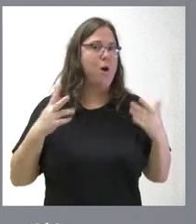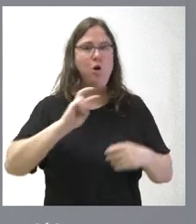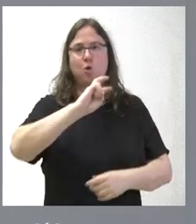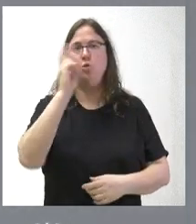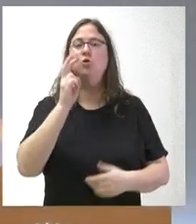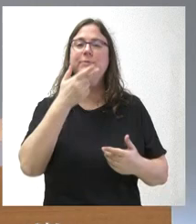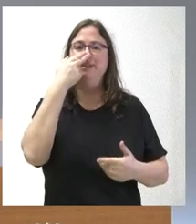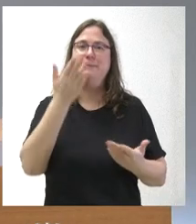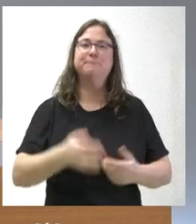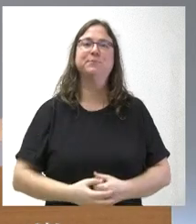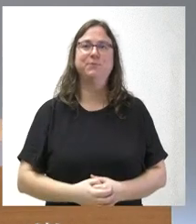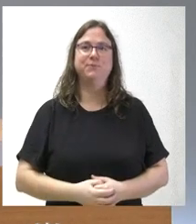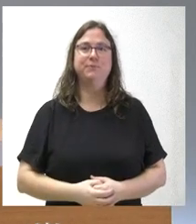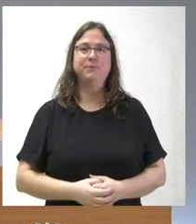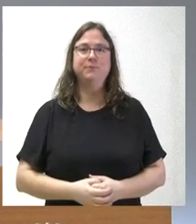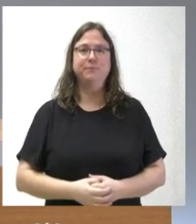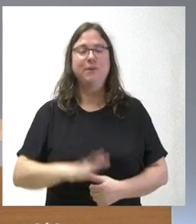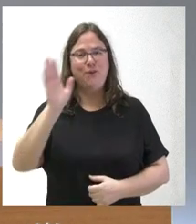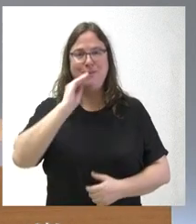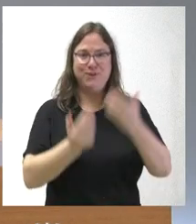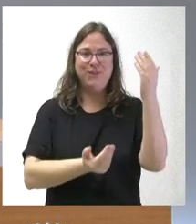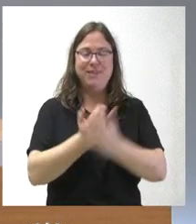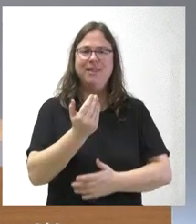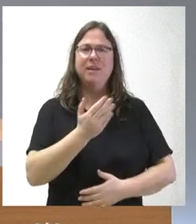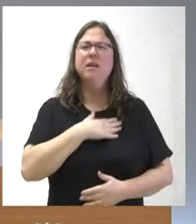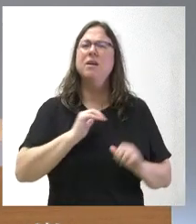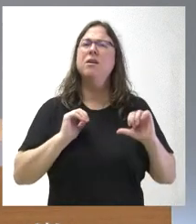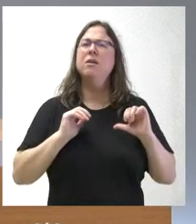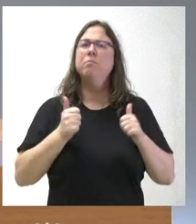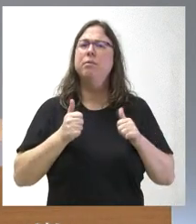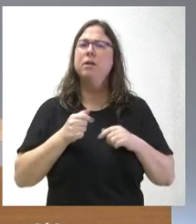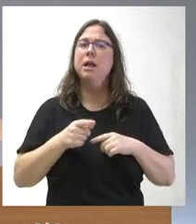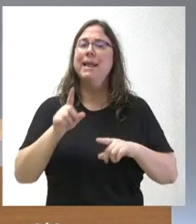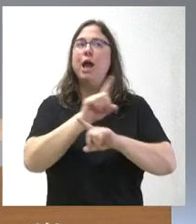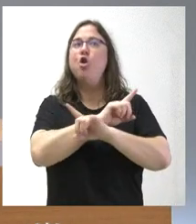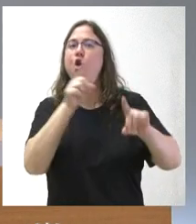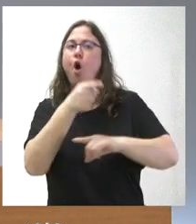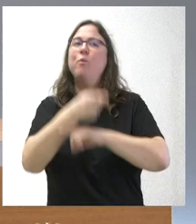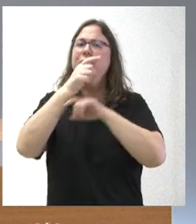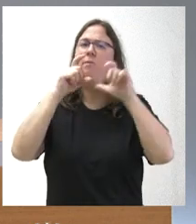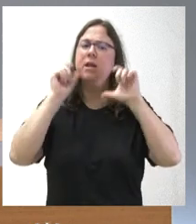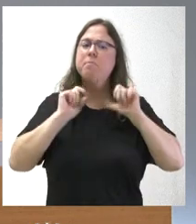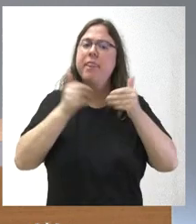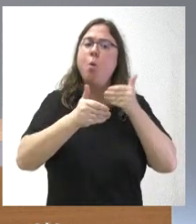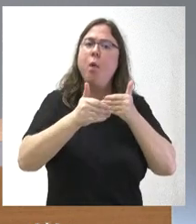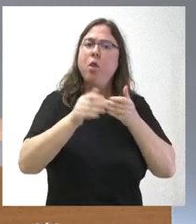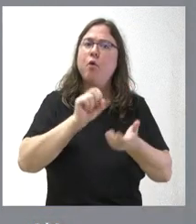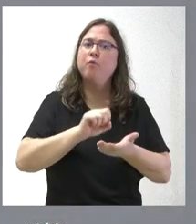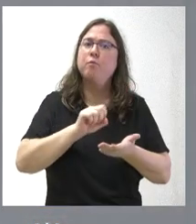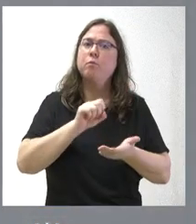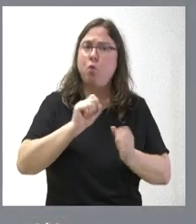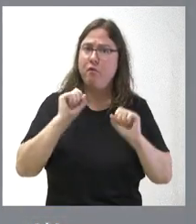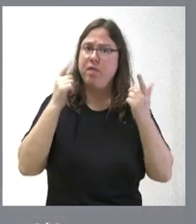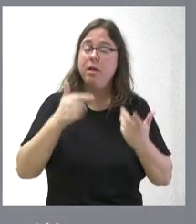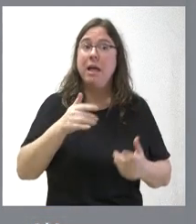de su interés. Hola, buenos días. ¿Cuándo entra en vigor la no obligatoriedad de la ilusión de las mascarillas? Pues